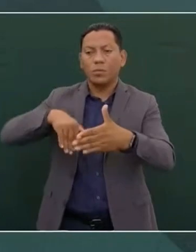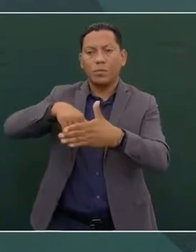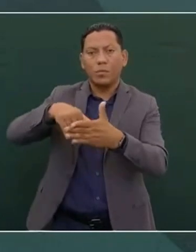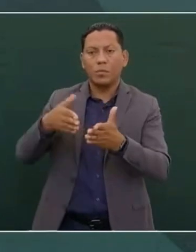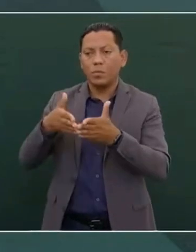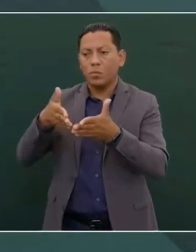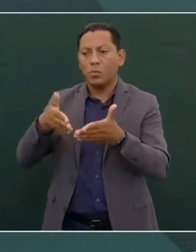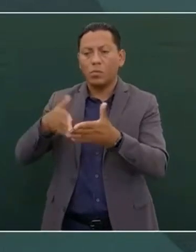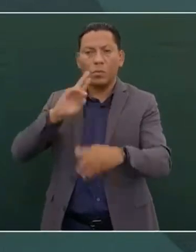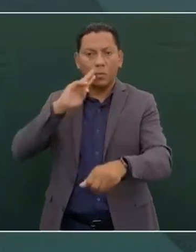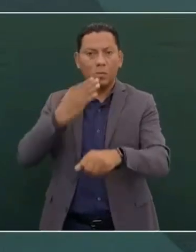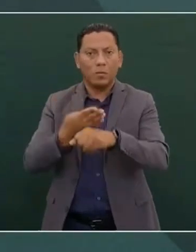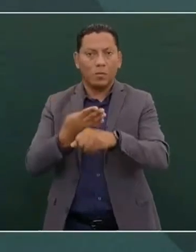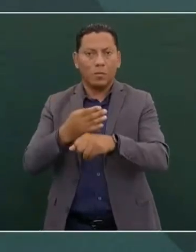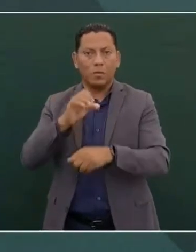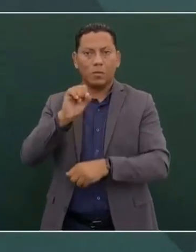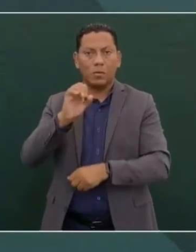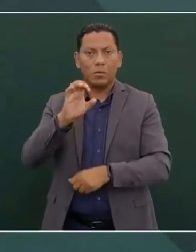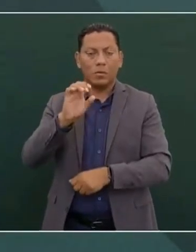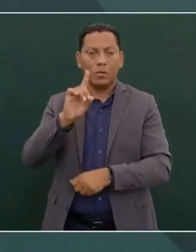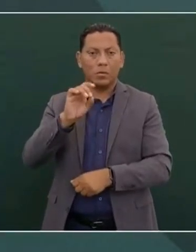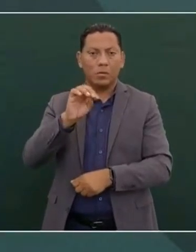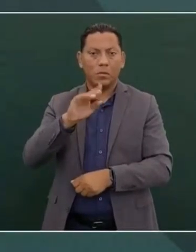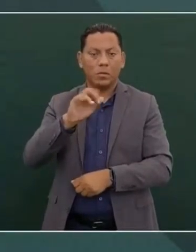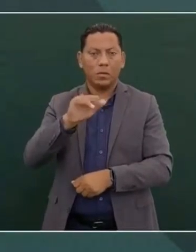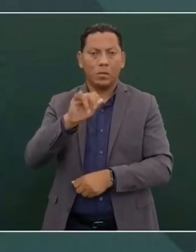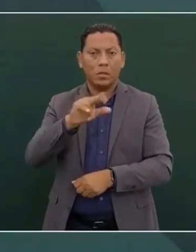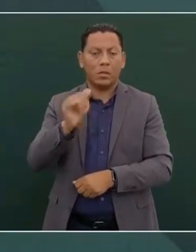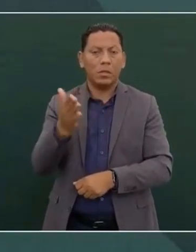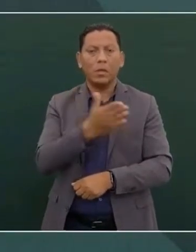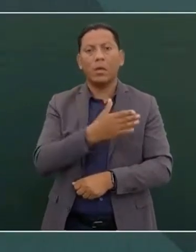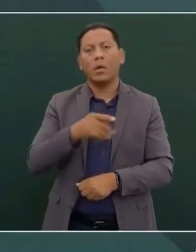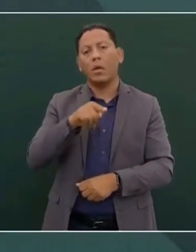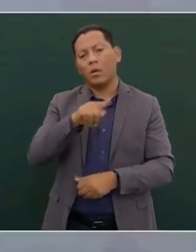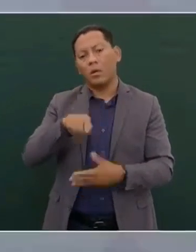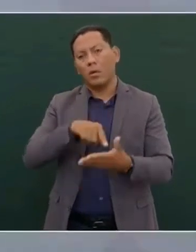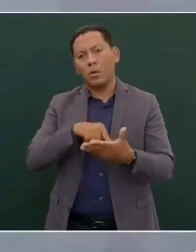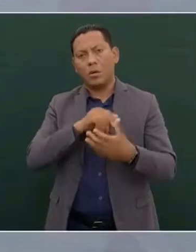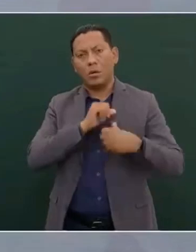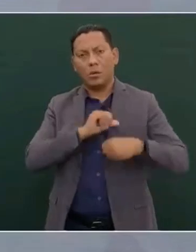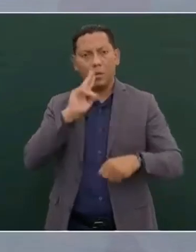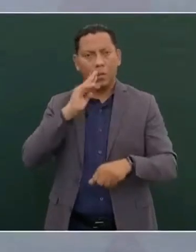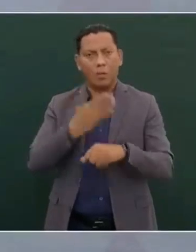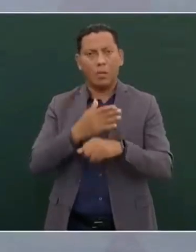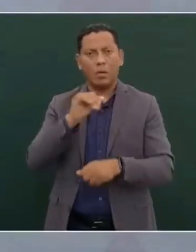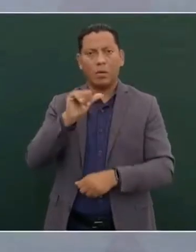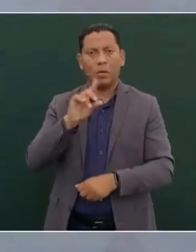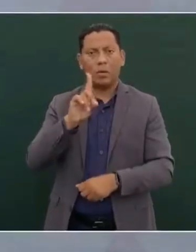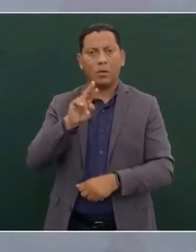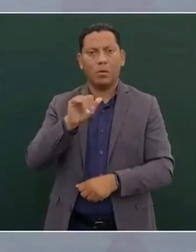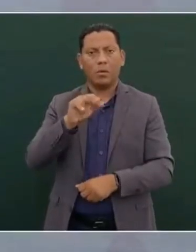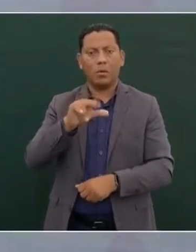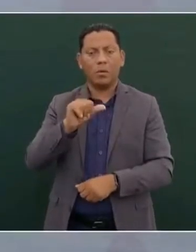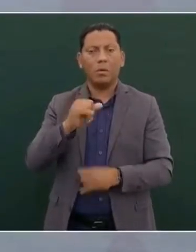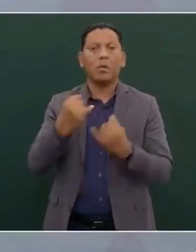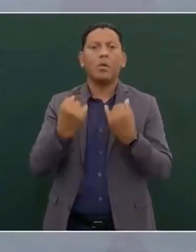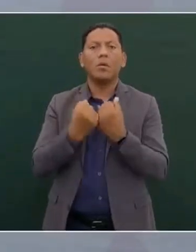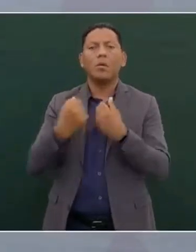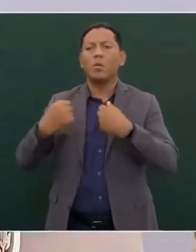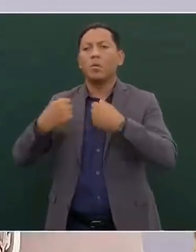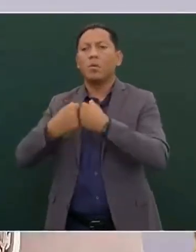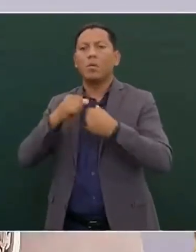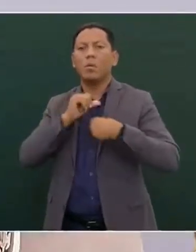la Secretaría de Marina. Las aduanas costeras